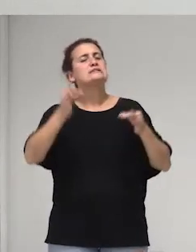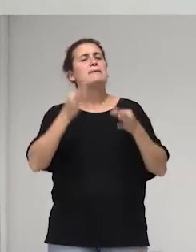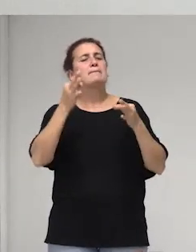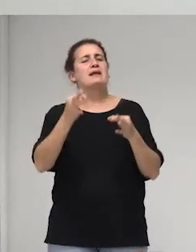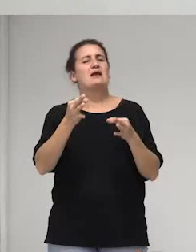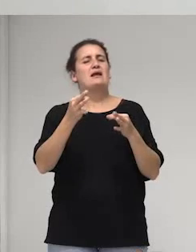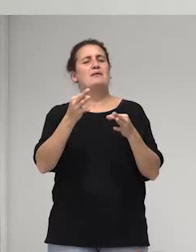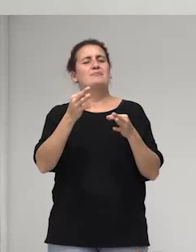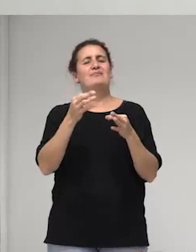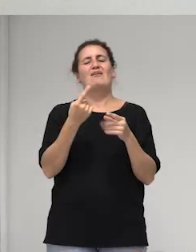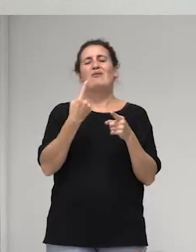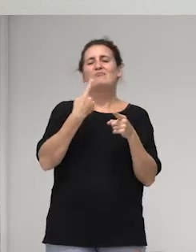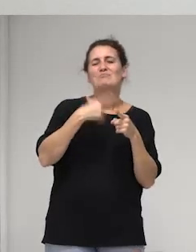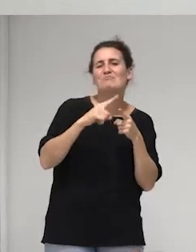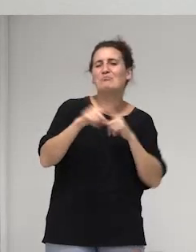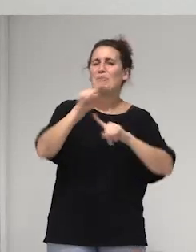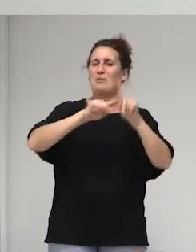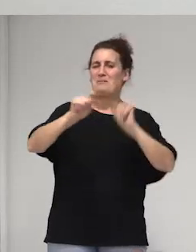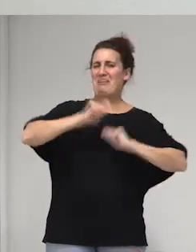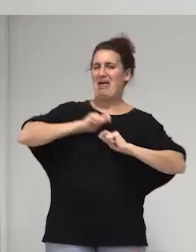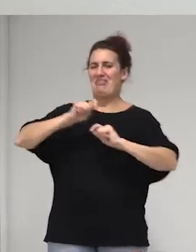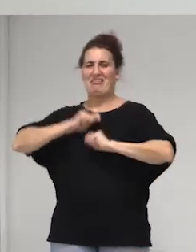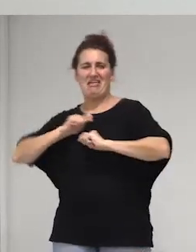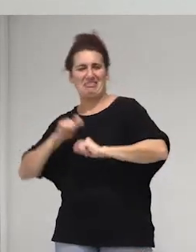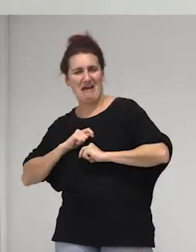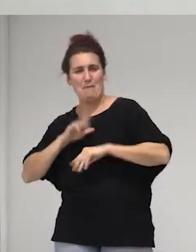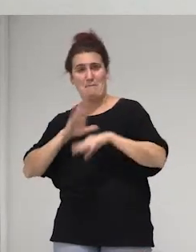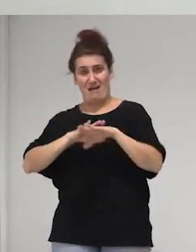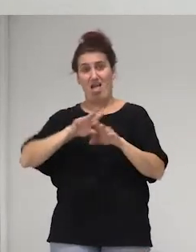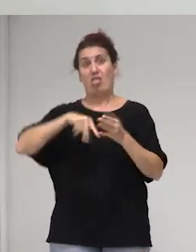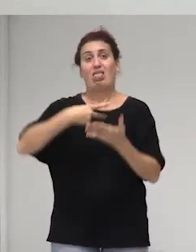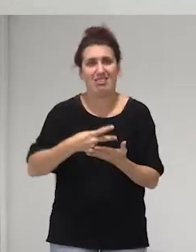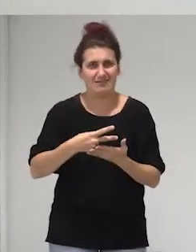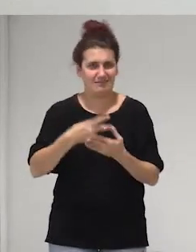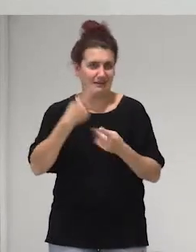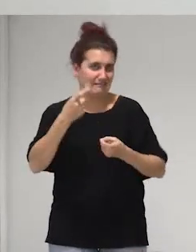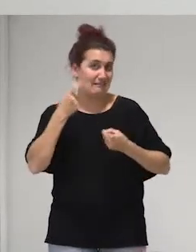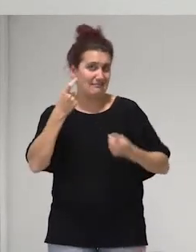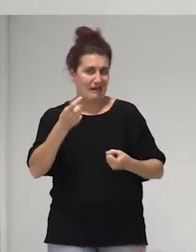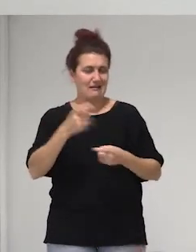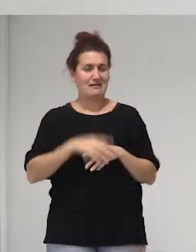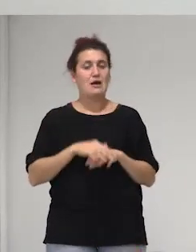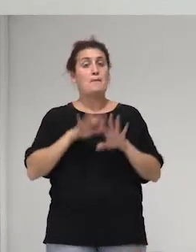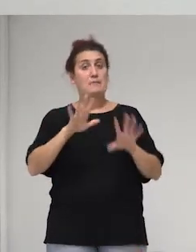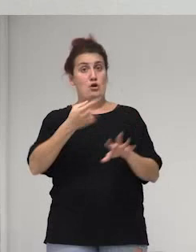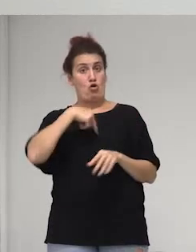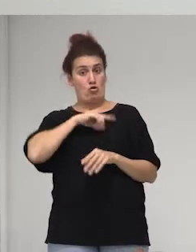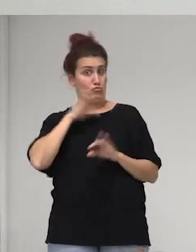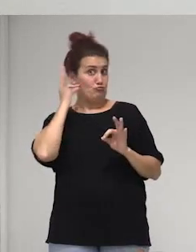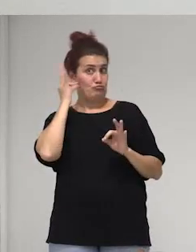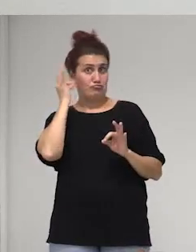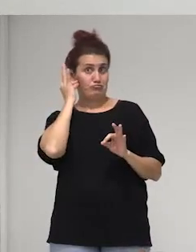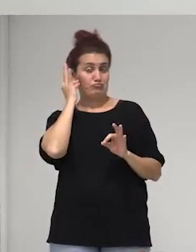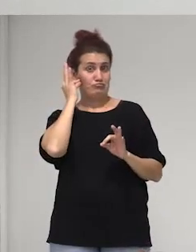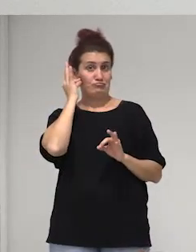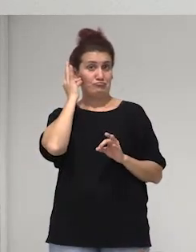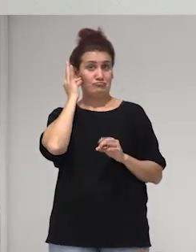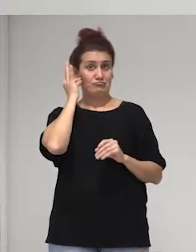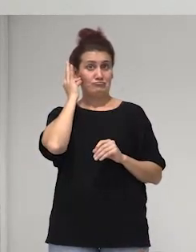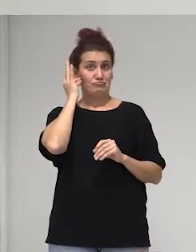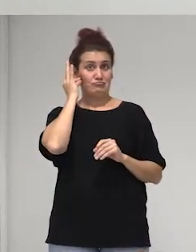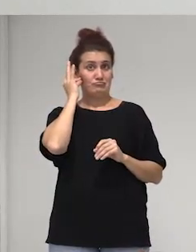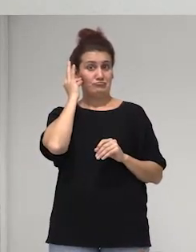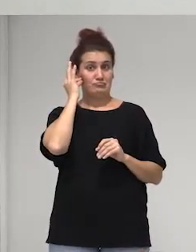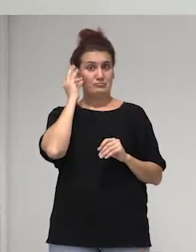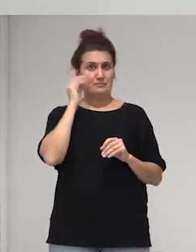ponen la pata cada vez que pueden nos ponen la pata para que nos caigamos pero como nosotras bueno ante